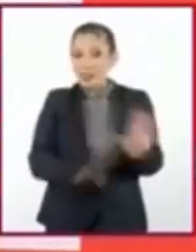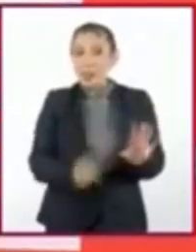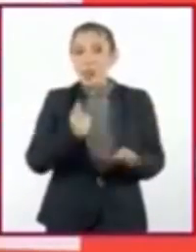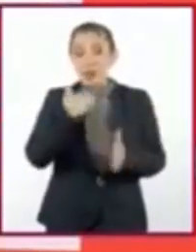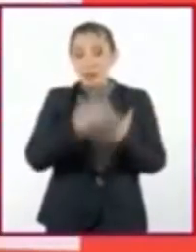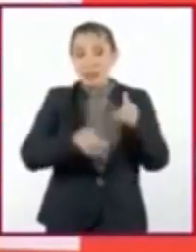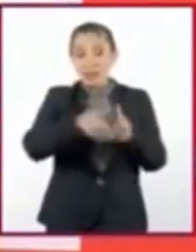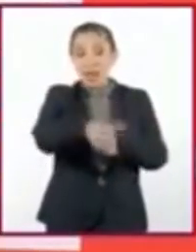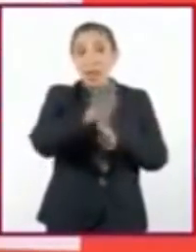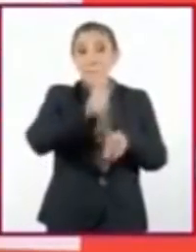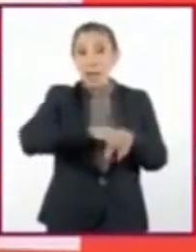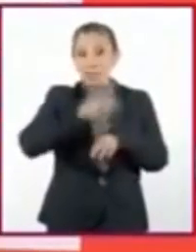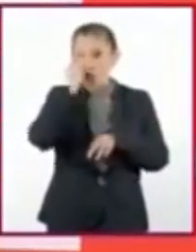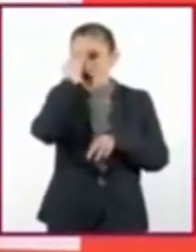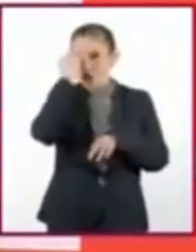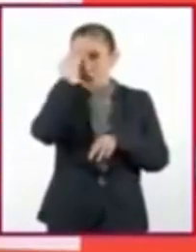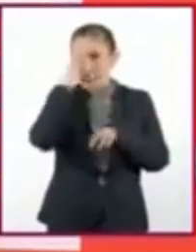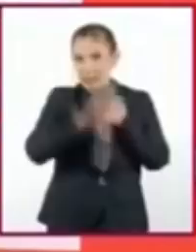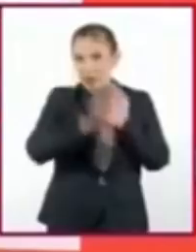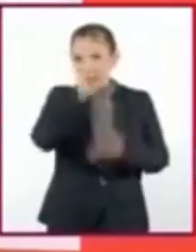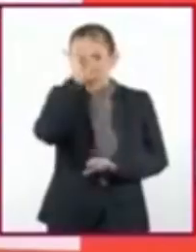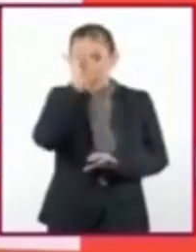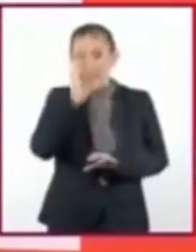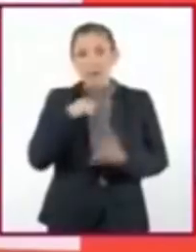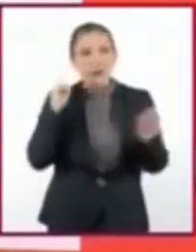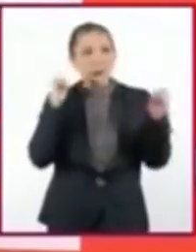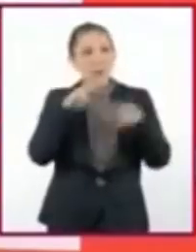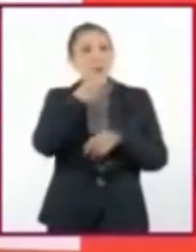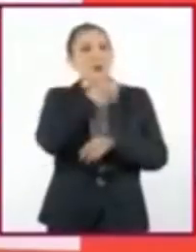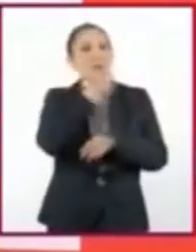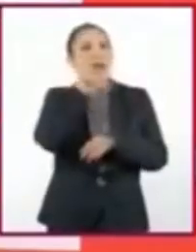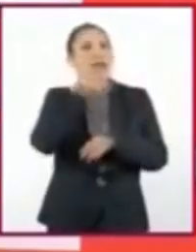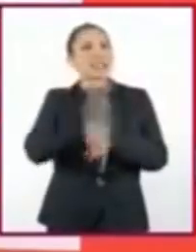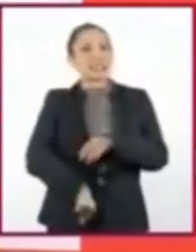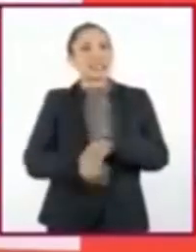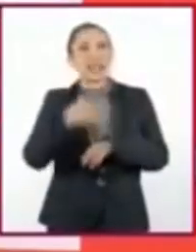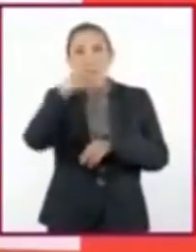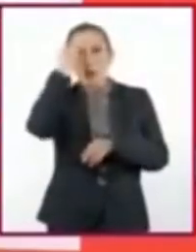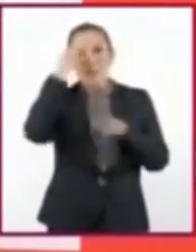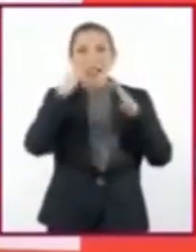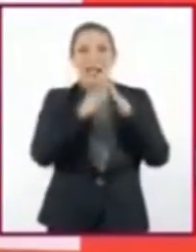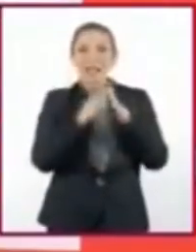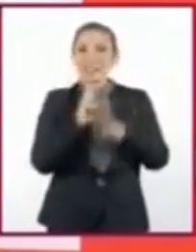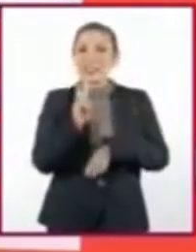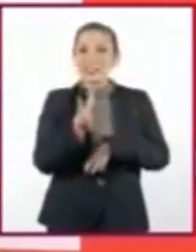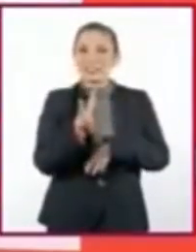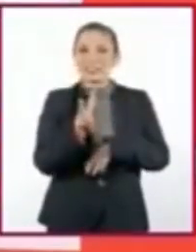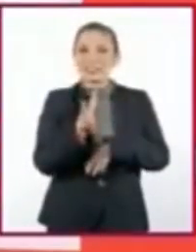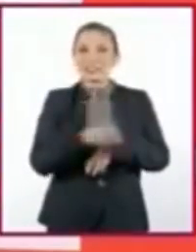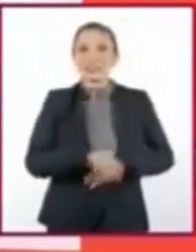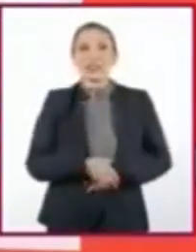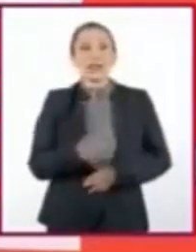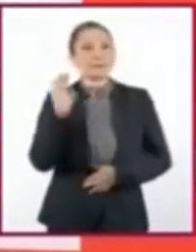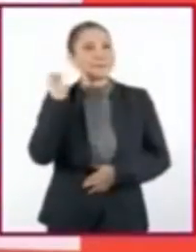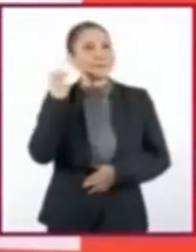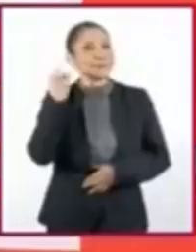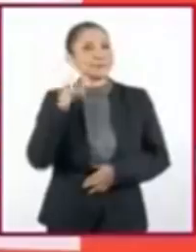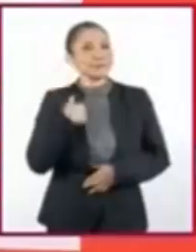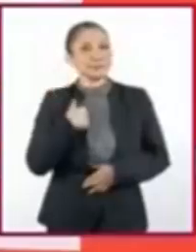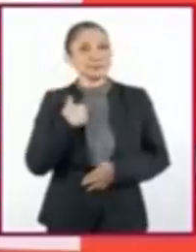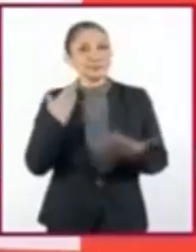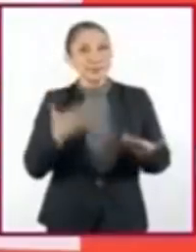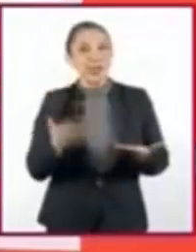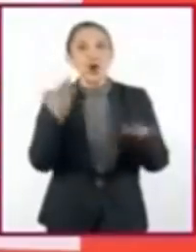nos queda mucho por explorar y descubrir. Así que nos vemos pronto aquí, en Aprende en Casa 2. Me despido de ustedes,